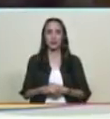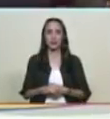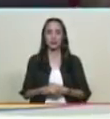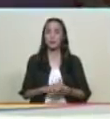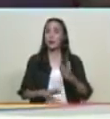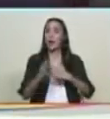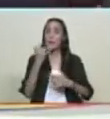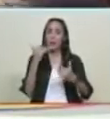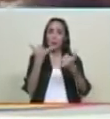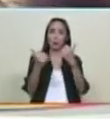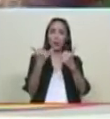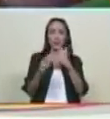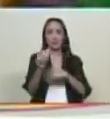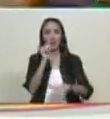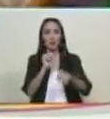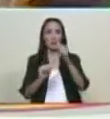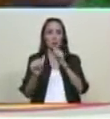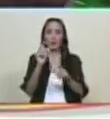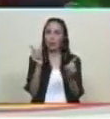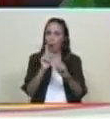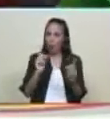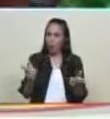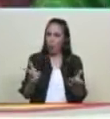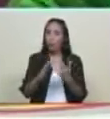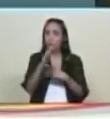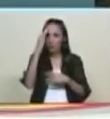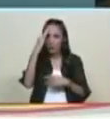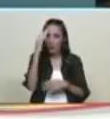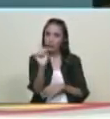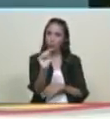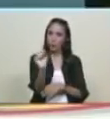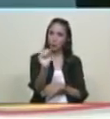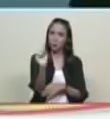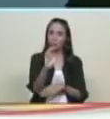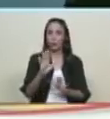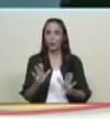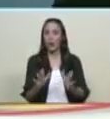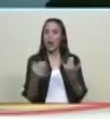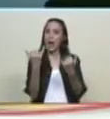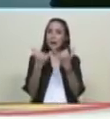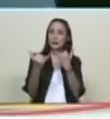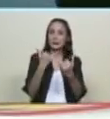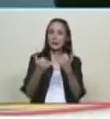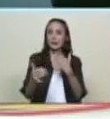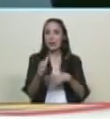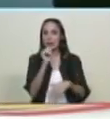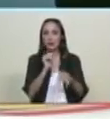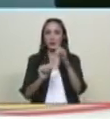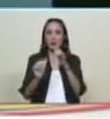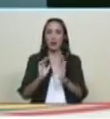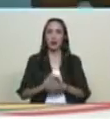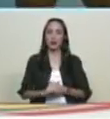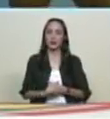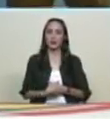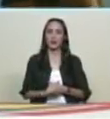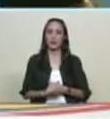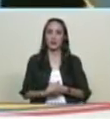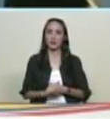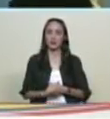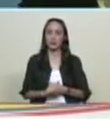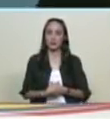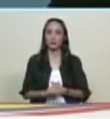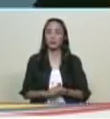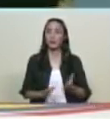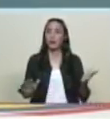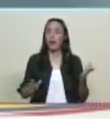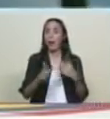beba mientras va a manejar sencillo no exceda la velocidad permitida en las vías